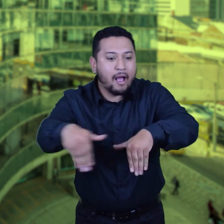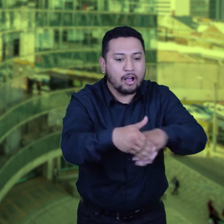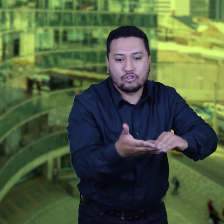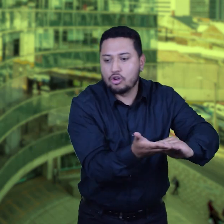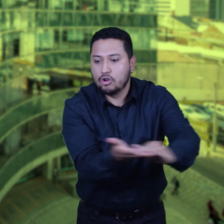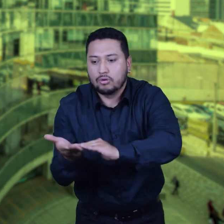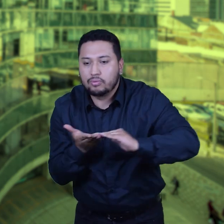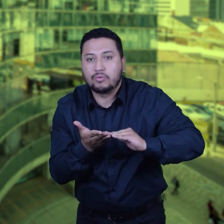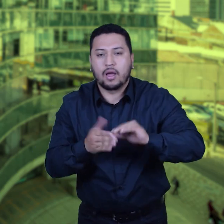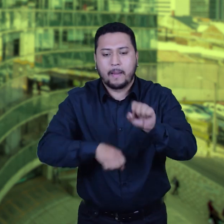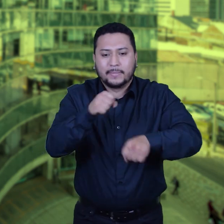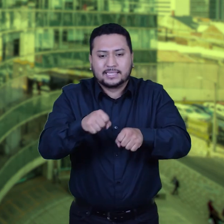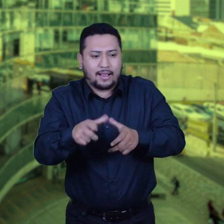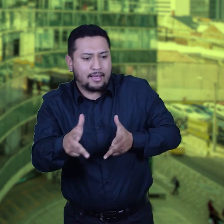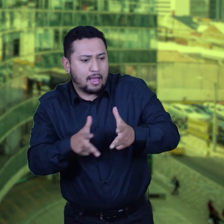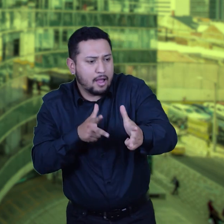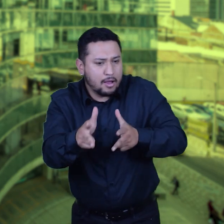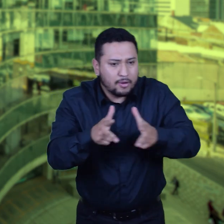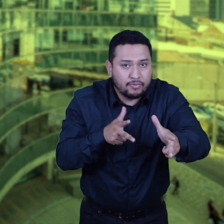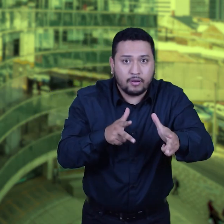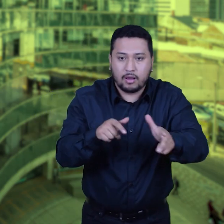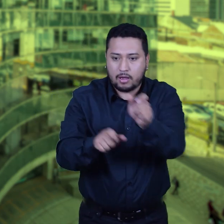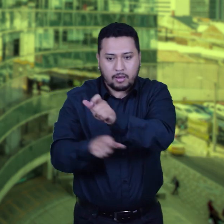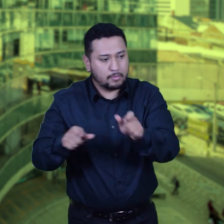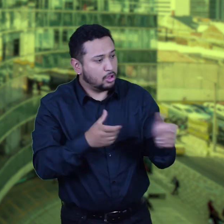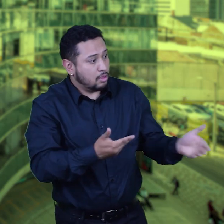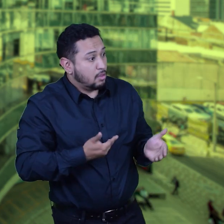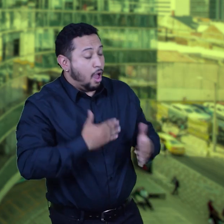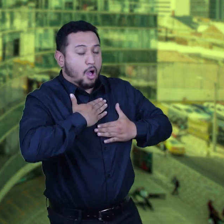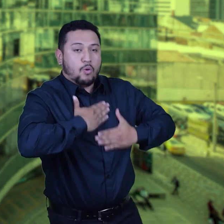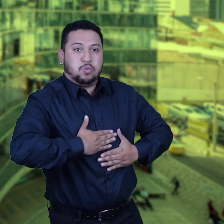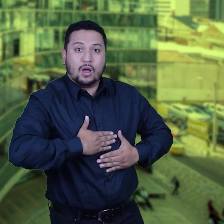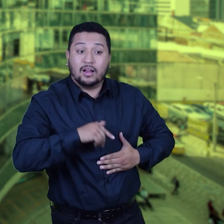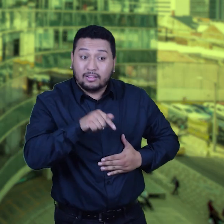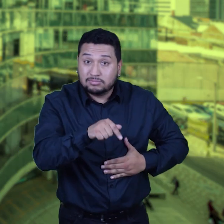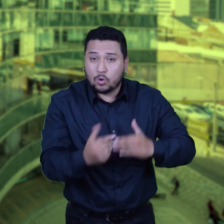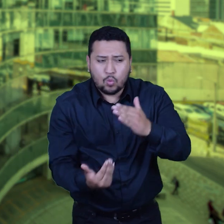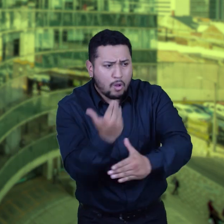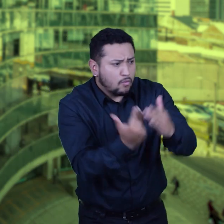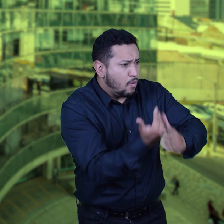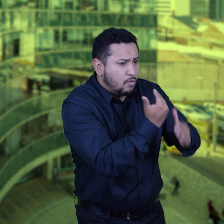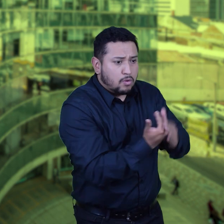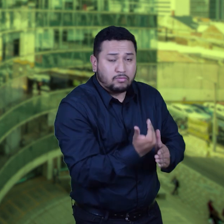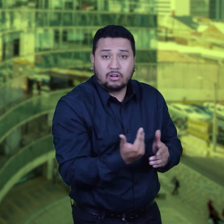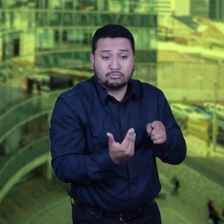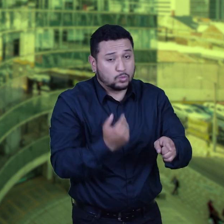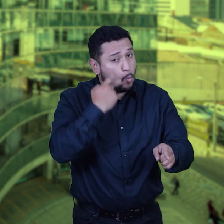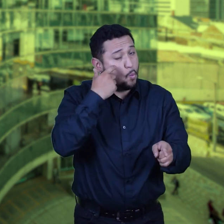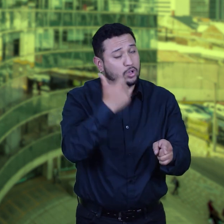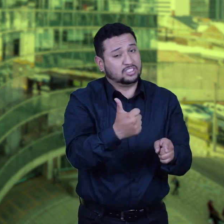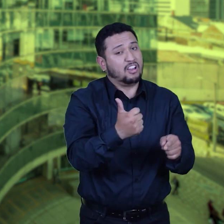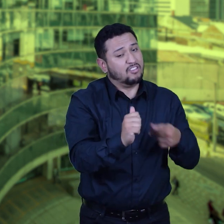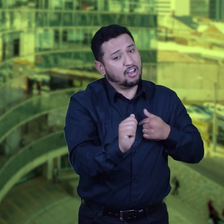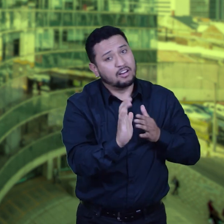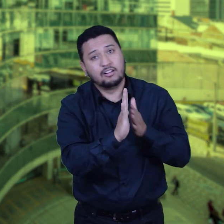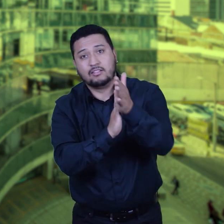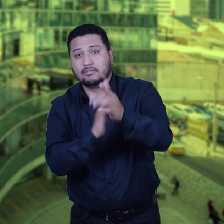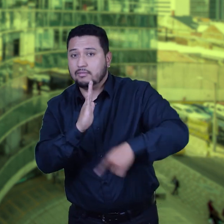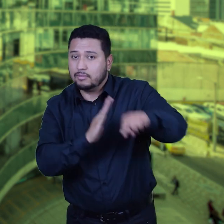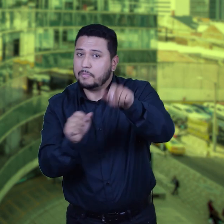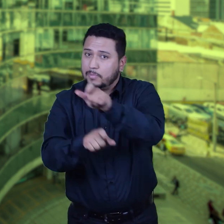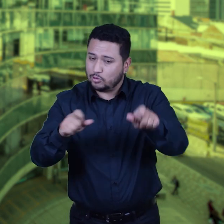ciclorrutas que mucha gente necesita. Los nuevos espacios están muy chéveres. Ese es el mensaje que les doy para que la gente aproveche todas estas